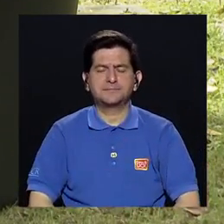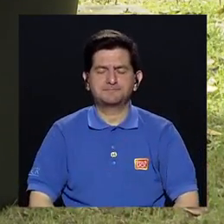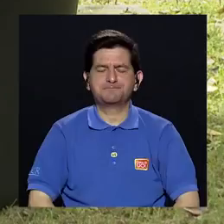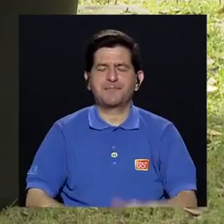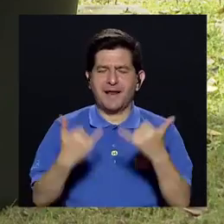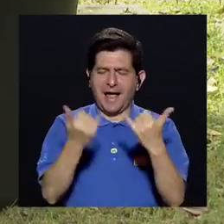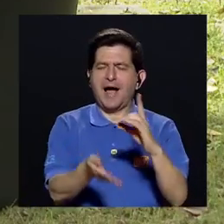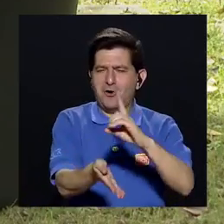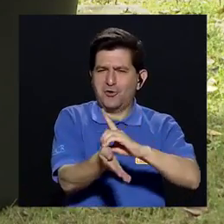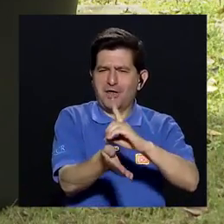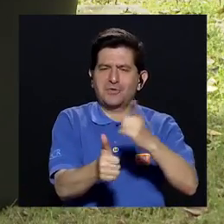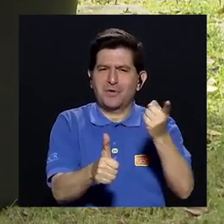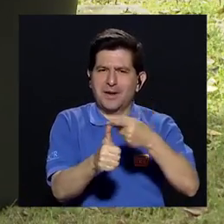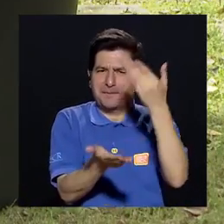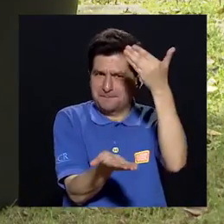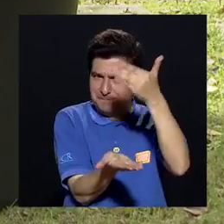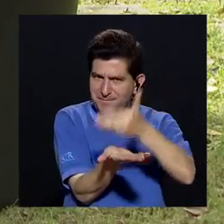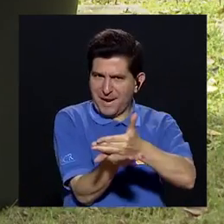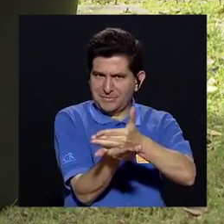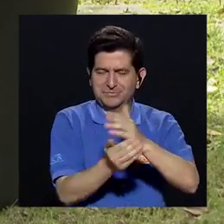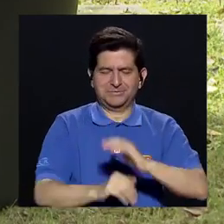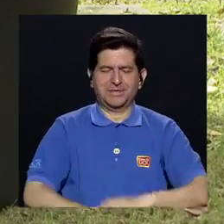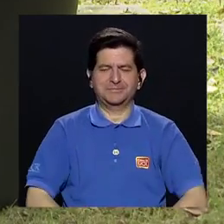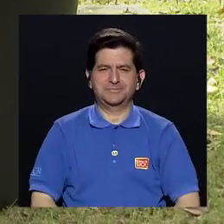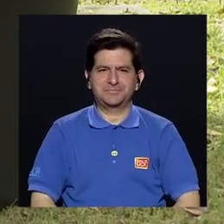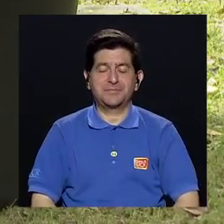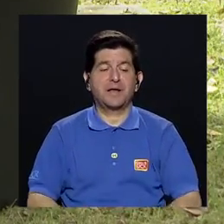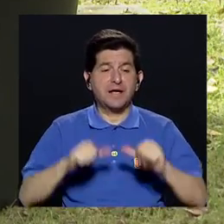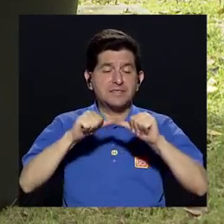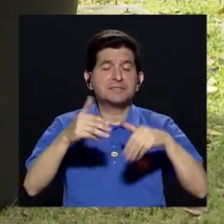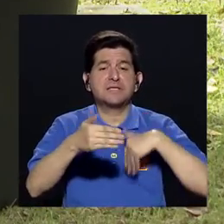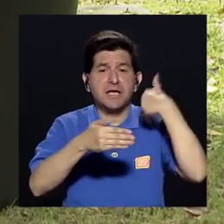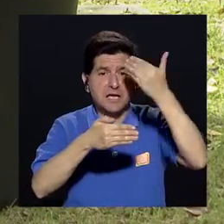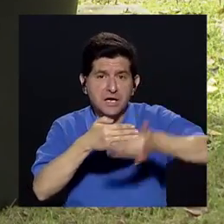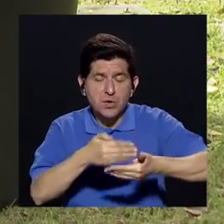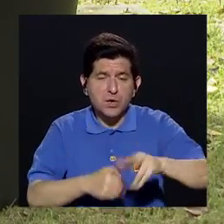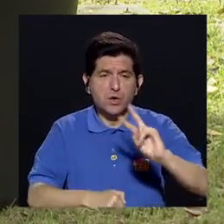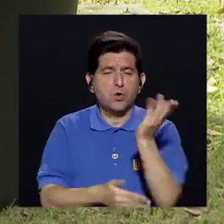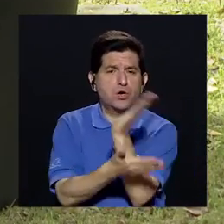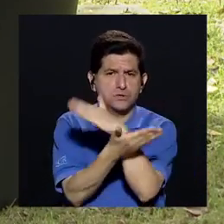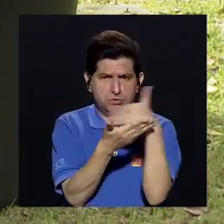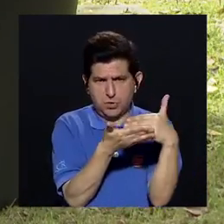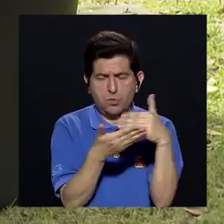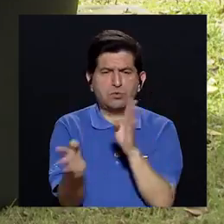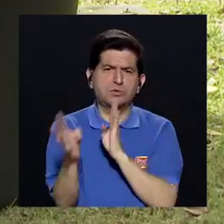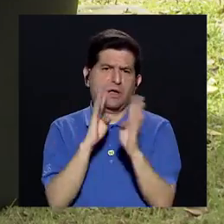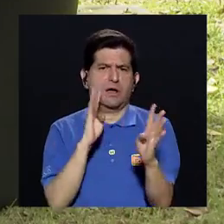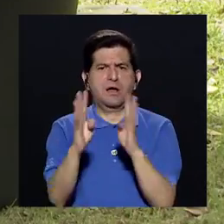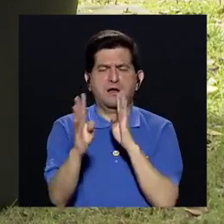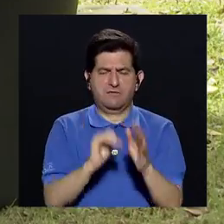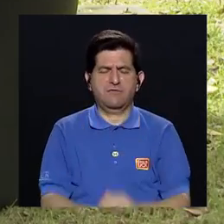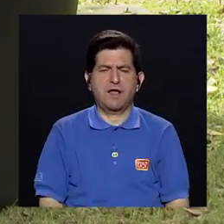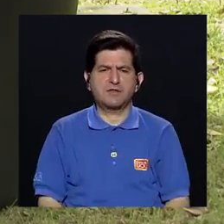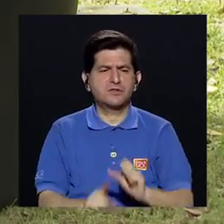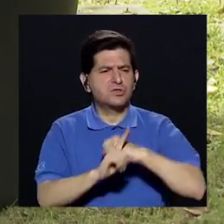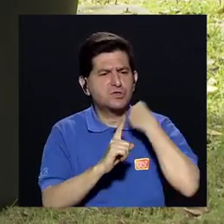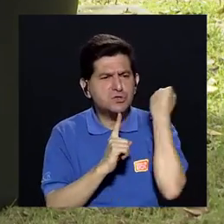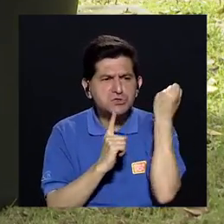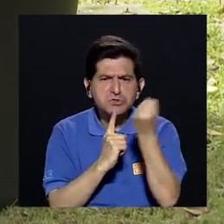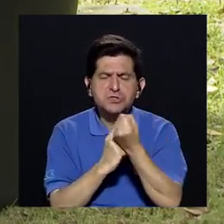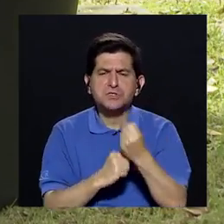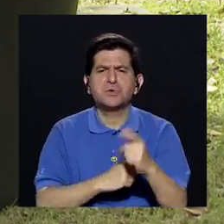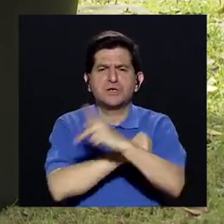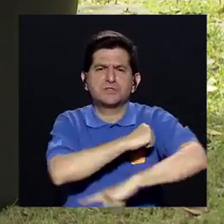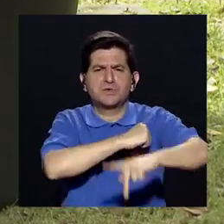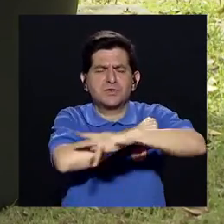Doctora, vamos a hacer una primera pausa en este momento Para, pues, continuar en un segundo bloque Y hablar un poco de cuáles son las condiciones Que